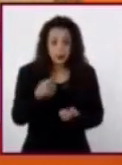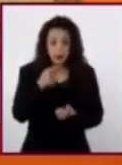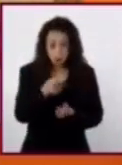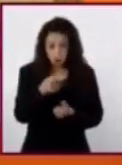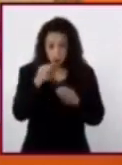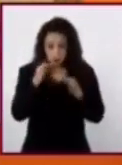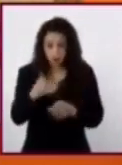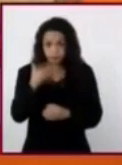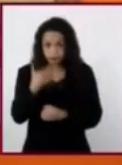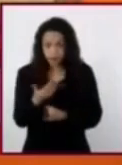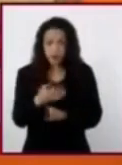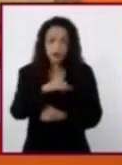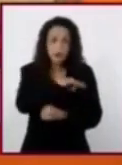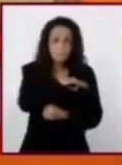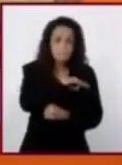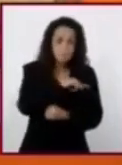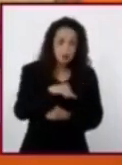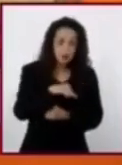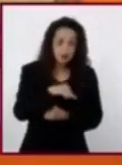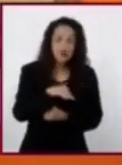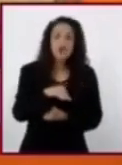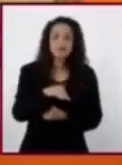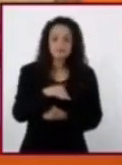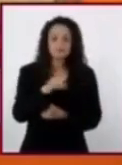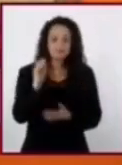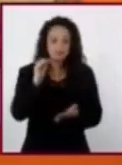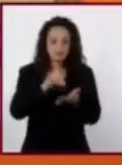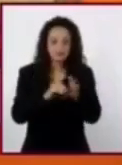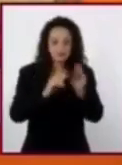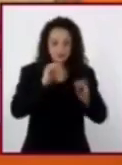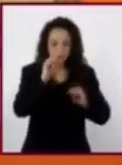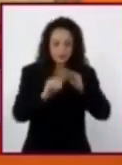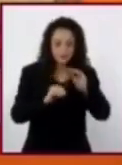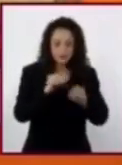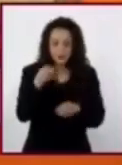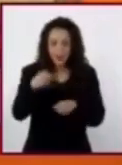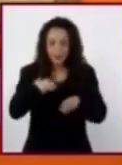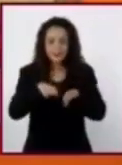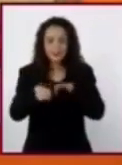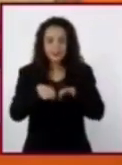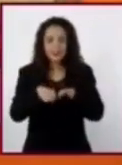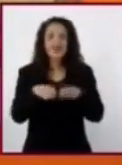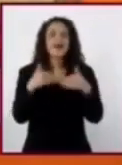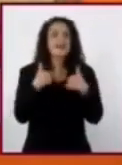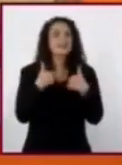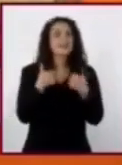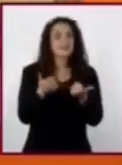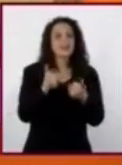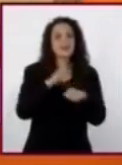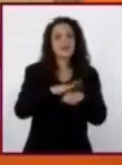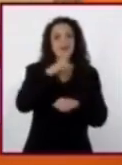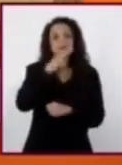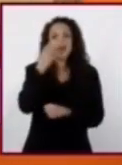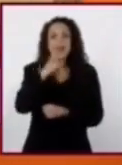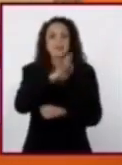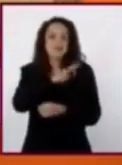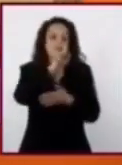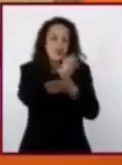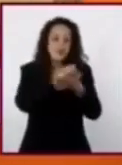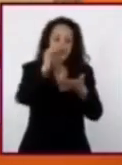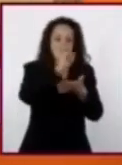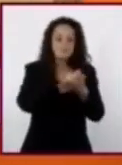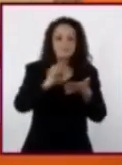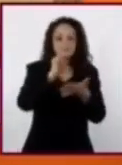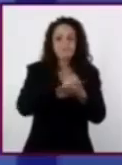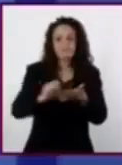les permitirá darle sentido al trabajo. Y esto les conduzca a redactar las primeras